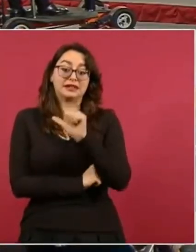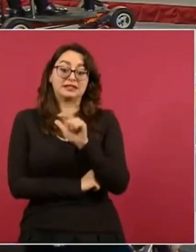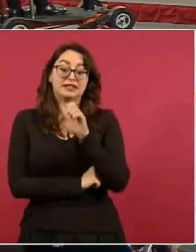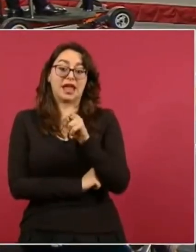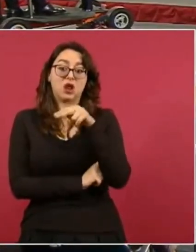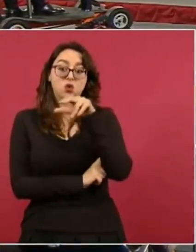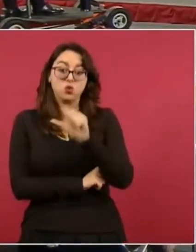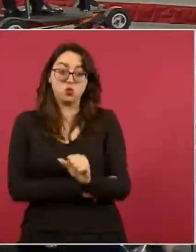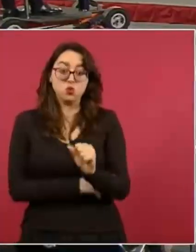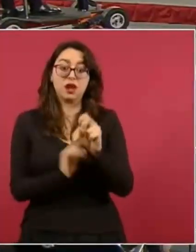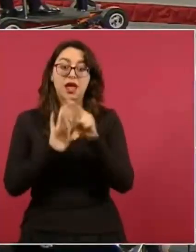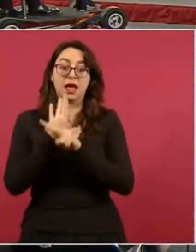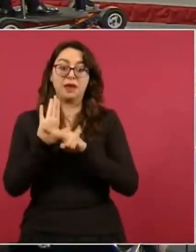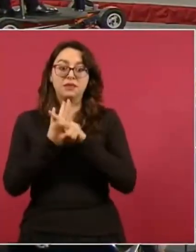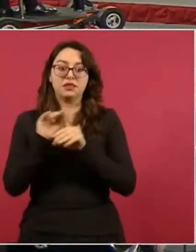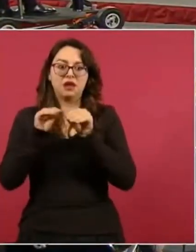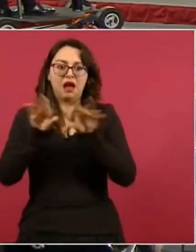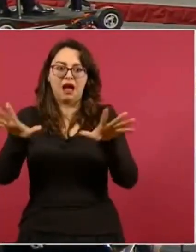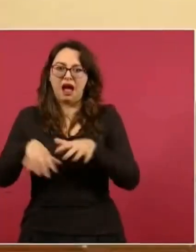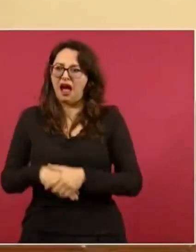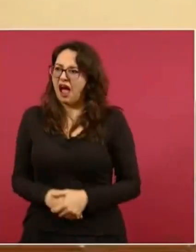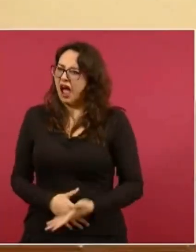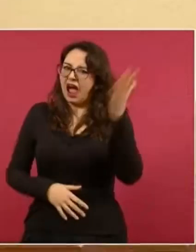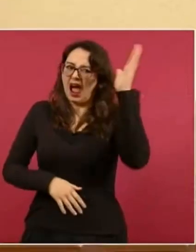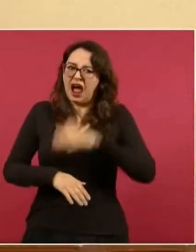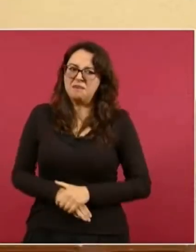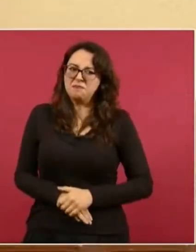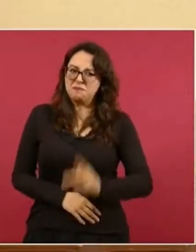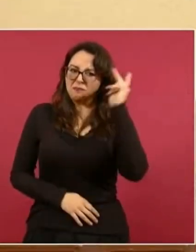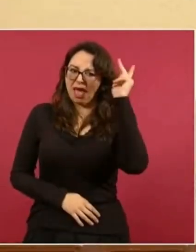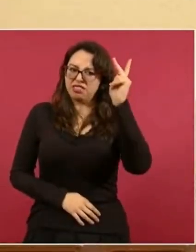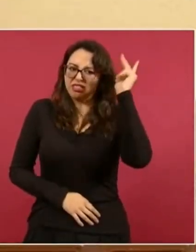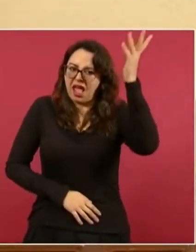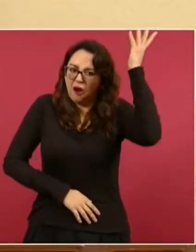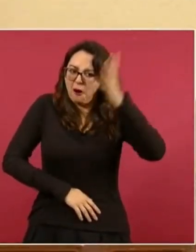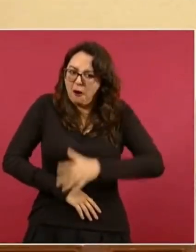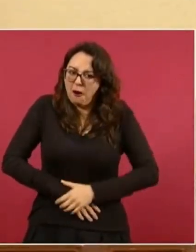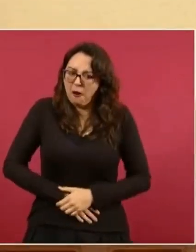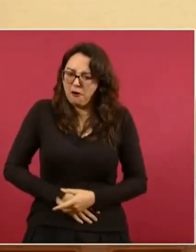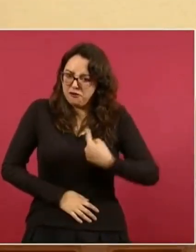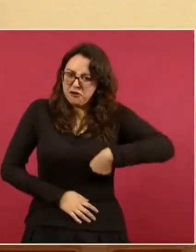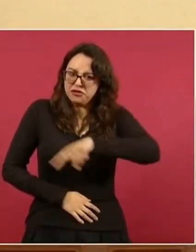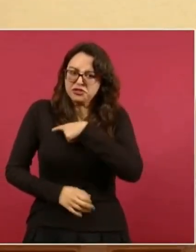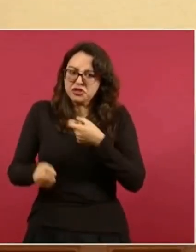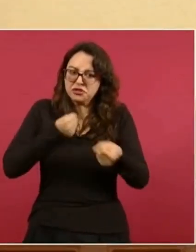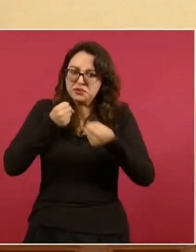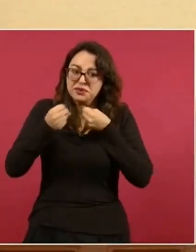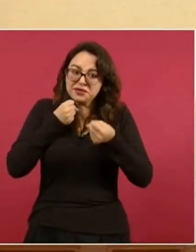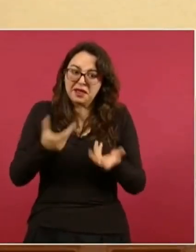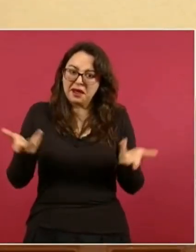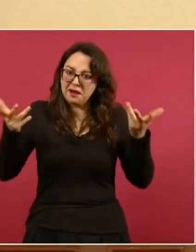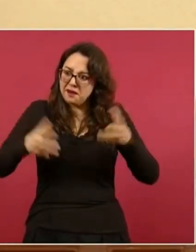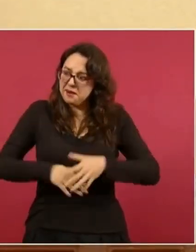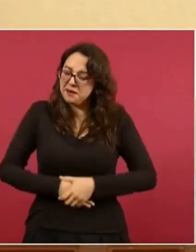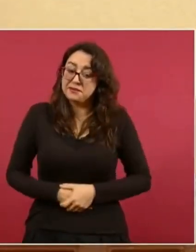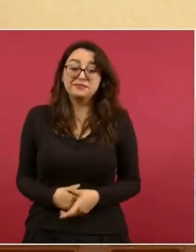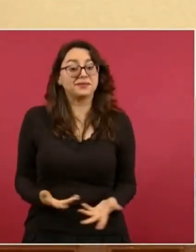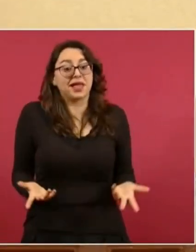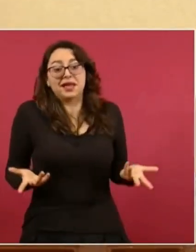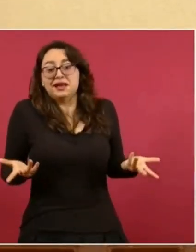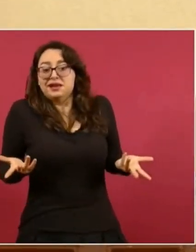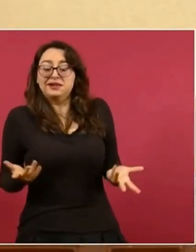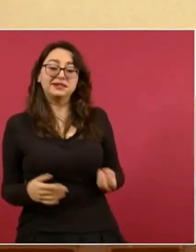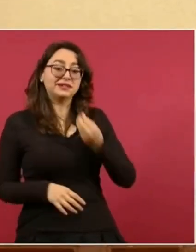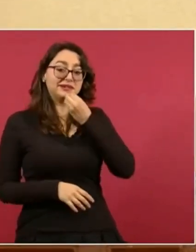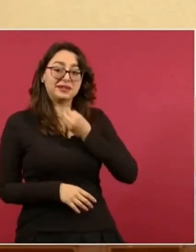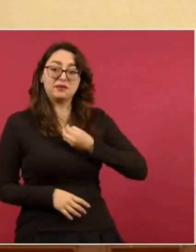búnker. Ay, qué pendejo. ¿Por no sabe que somos reporteros? Bueno, pues no sabe, pero él tiene que ver bien con